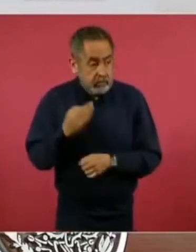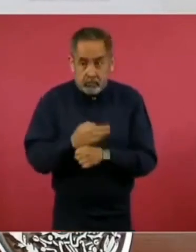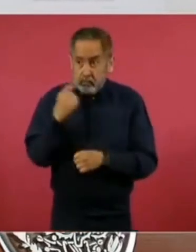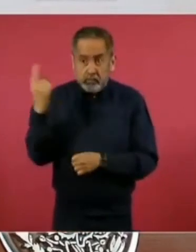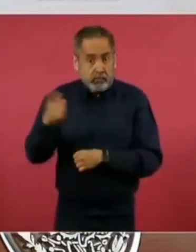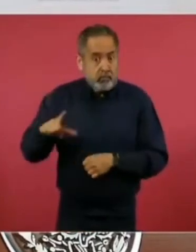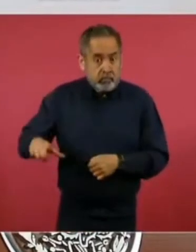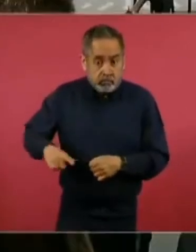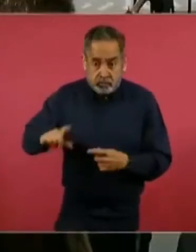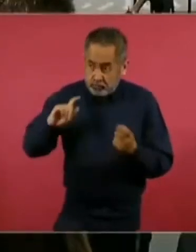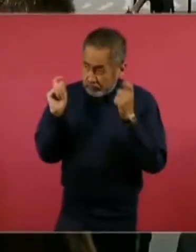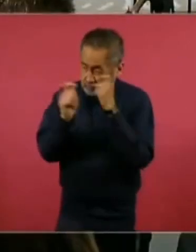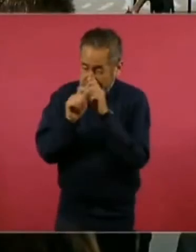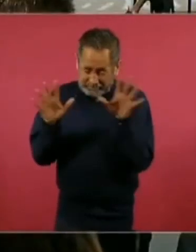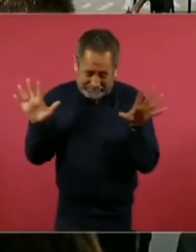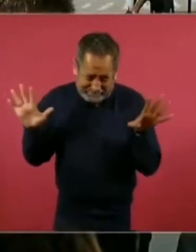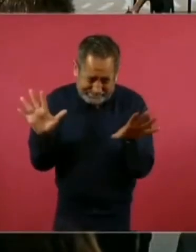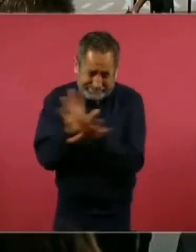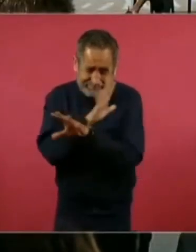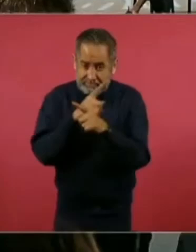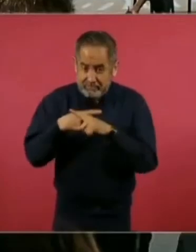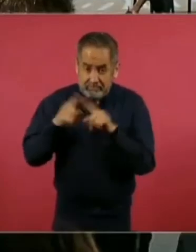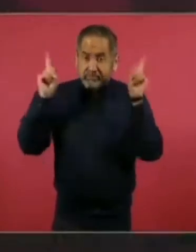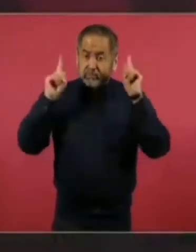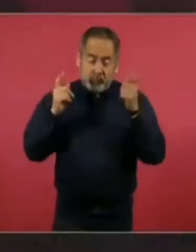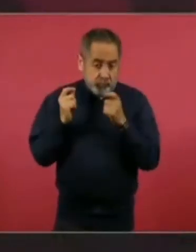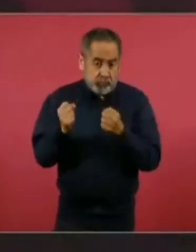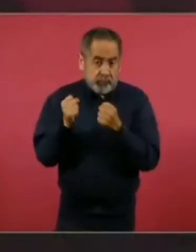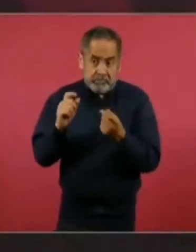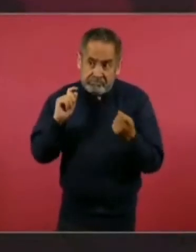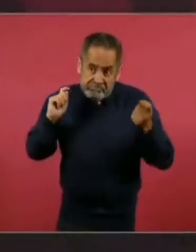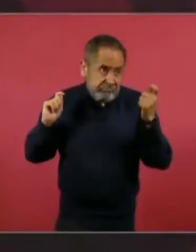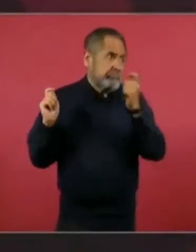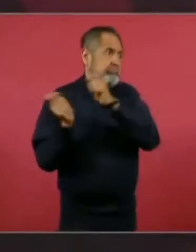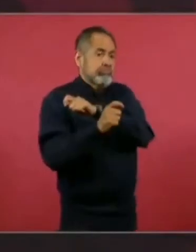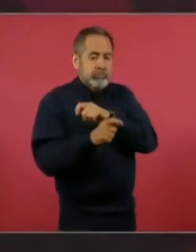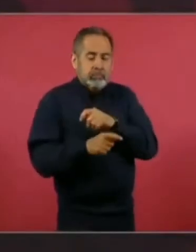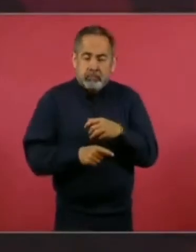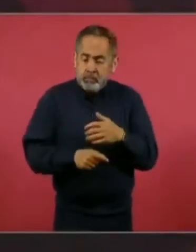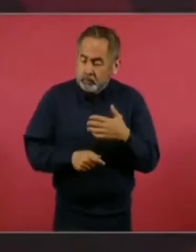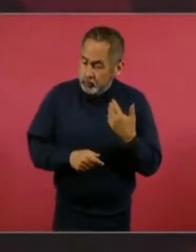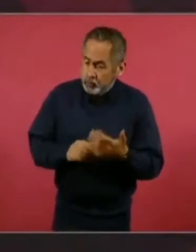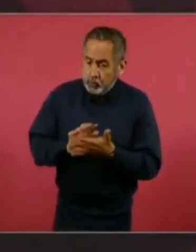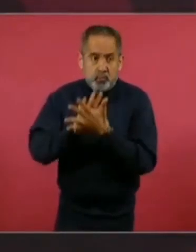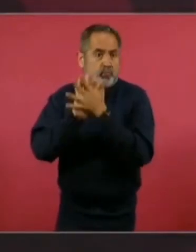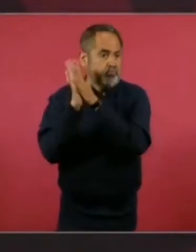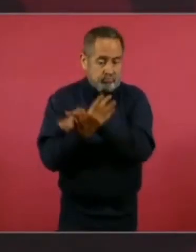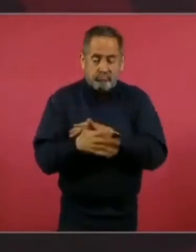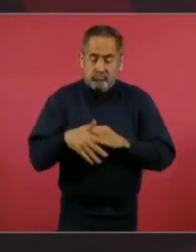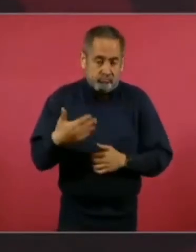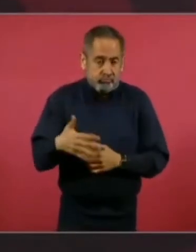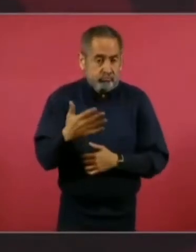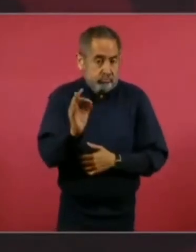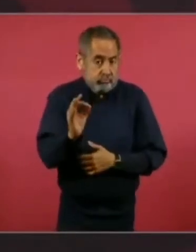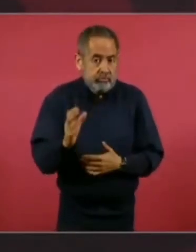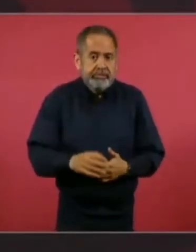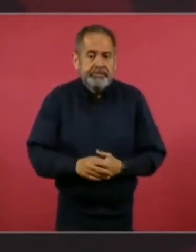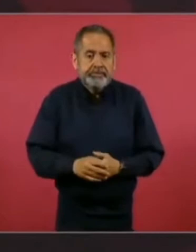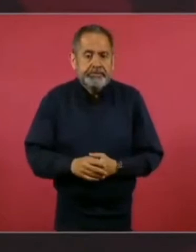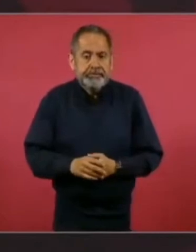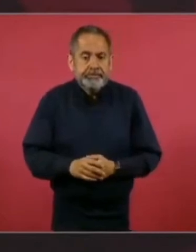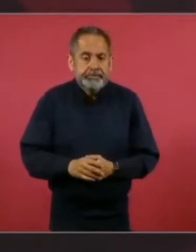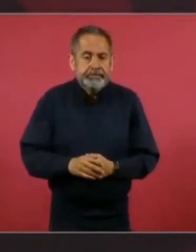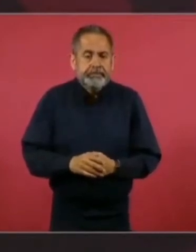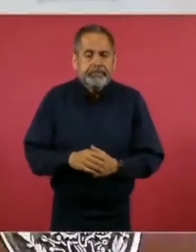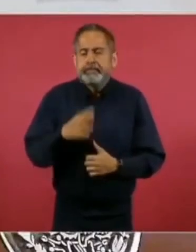el que se ha llevado a cabo. No es